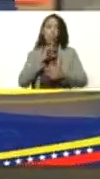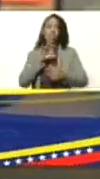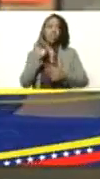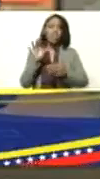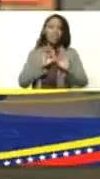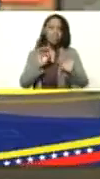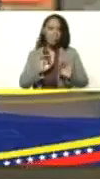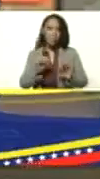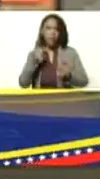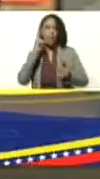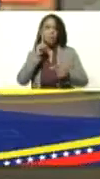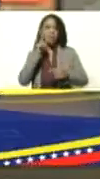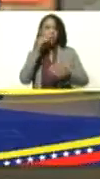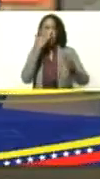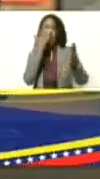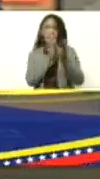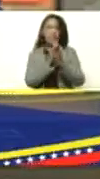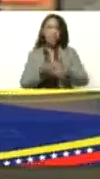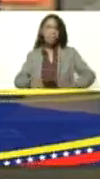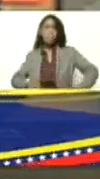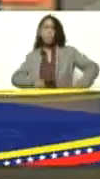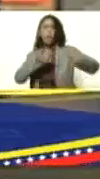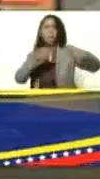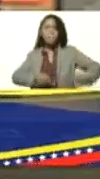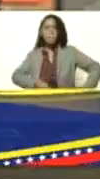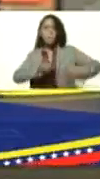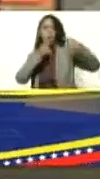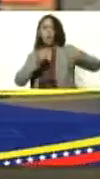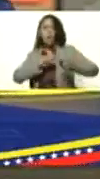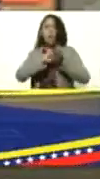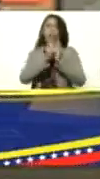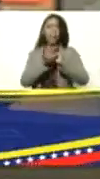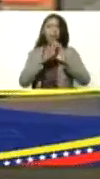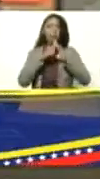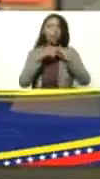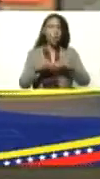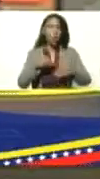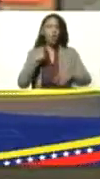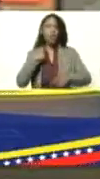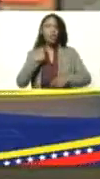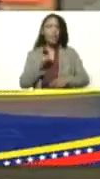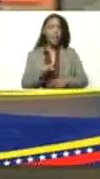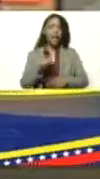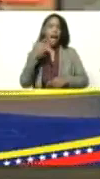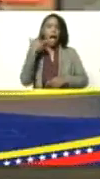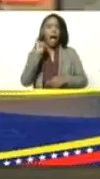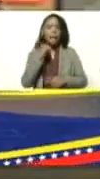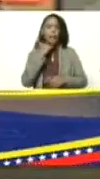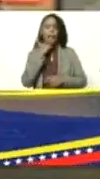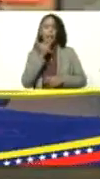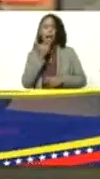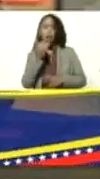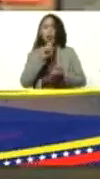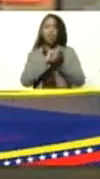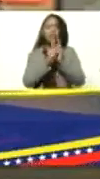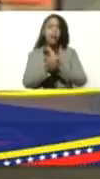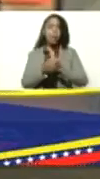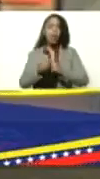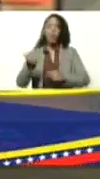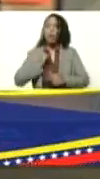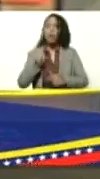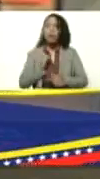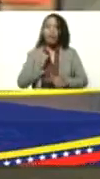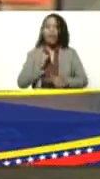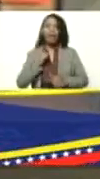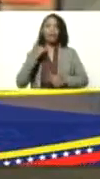enfrentar la mentira revolucionar cambiar todo lo que tenga que ser cambiado lo que sea donde